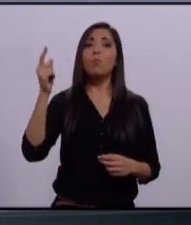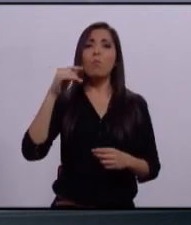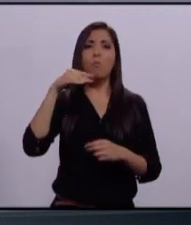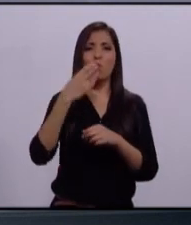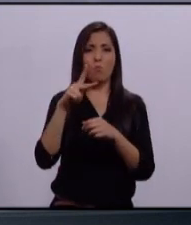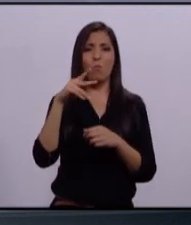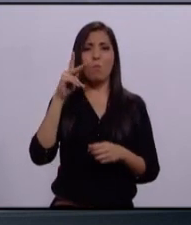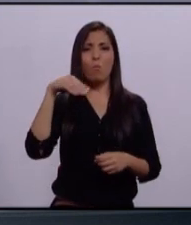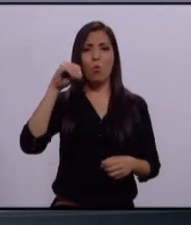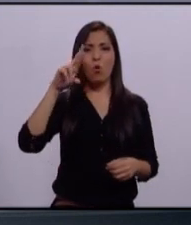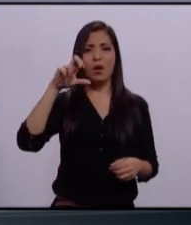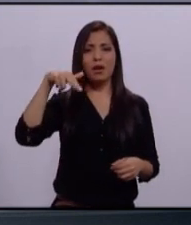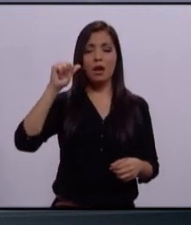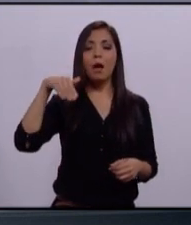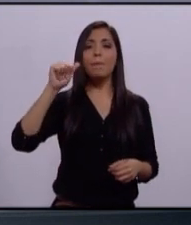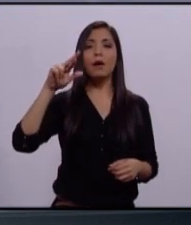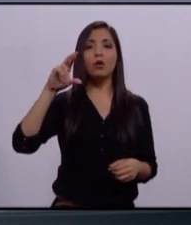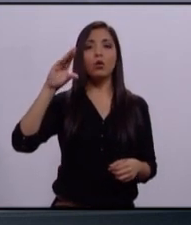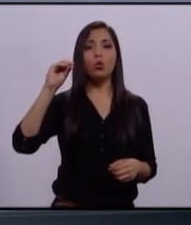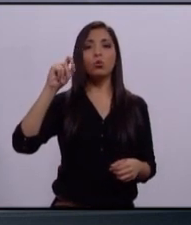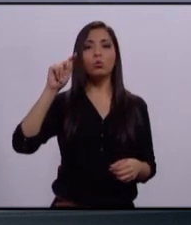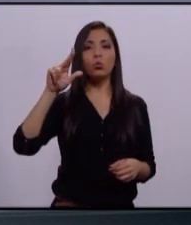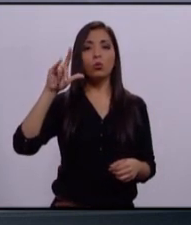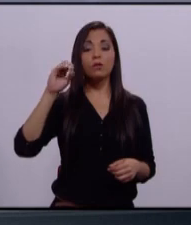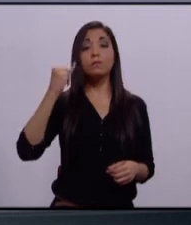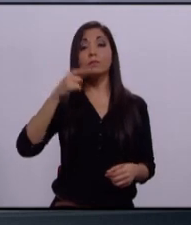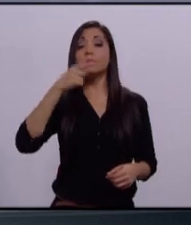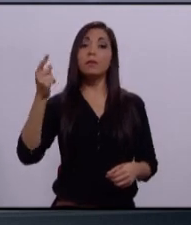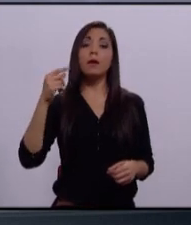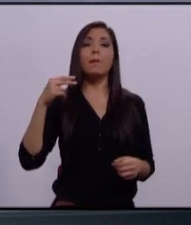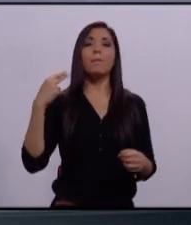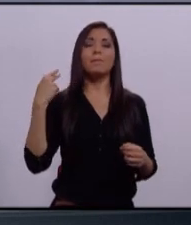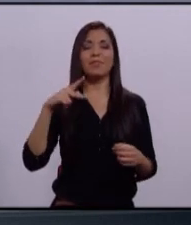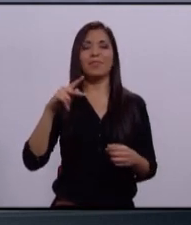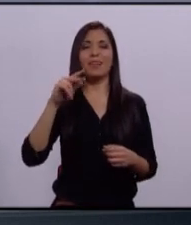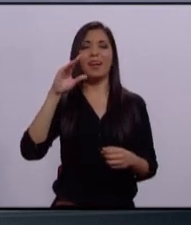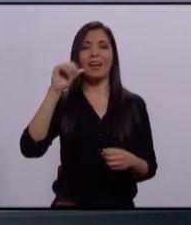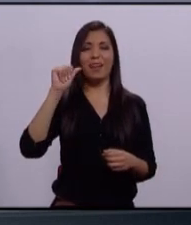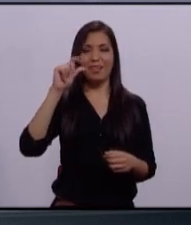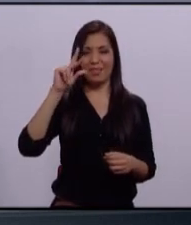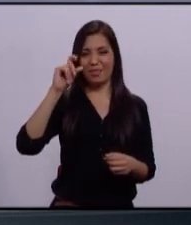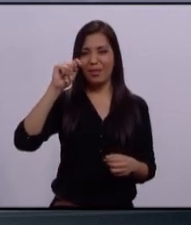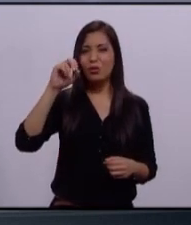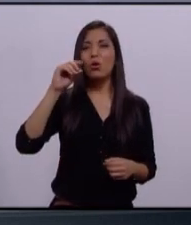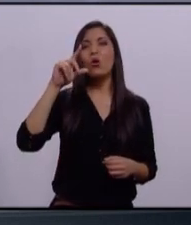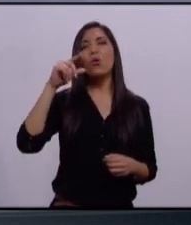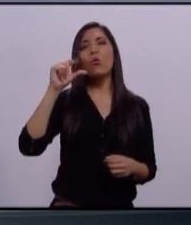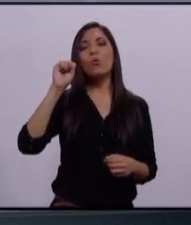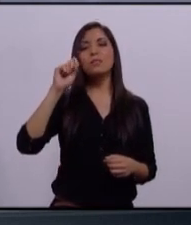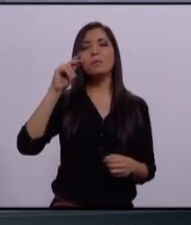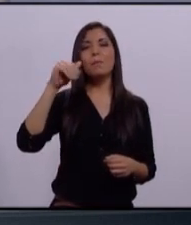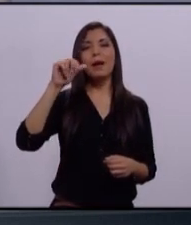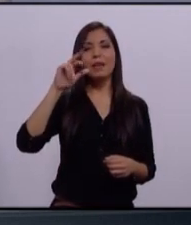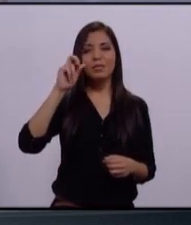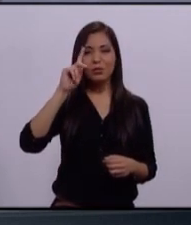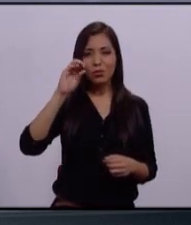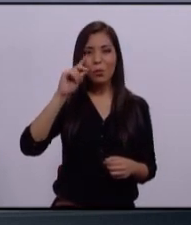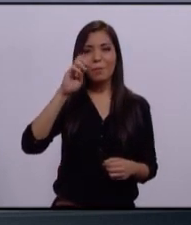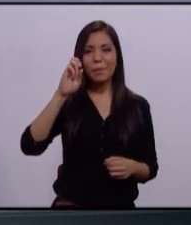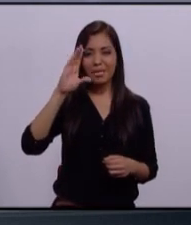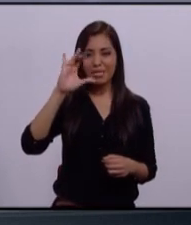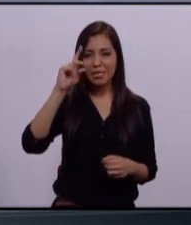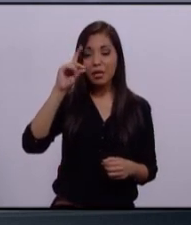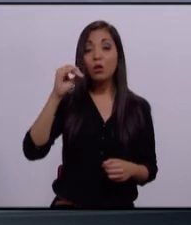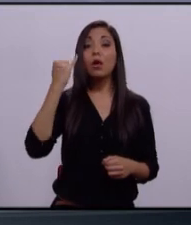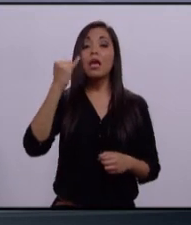Morena, Marco Tulio Rosas Romero. Al candidato del Partido Humanista, Luis Roberto Preciado Zavala. Y al candidato del Partido